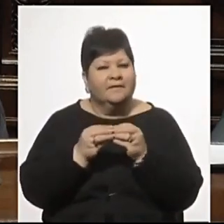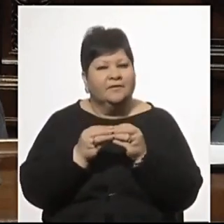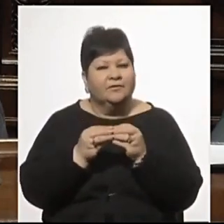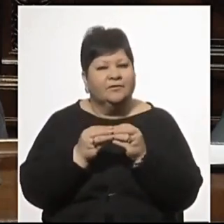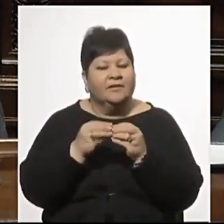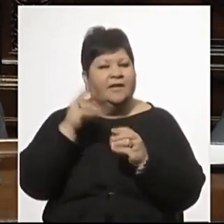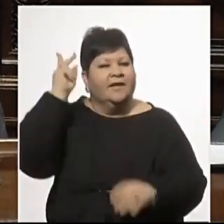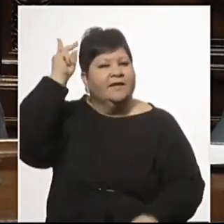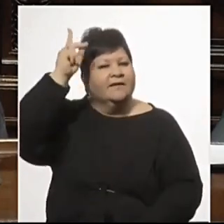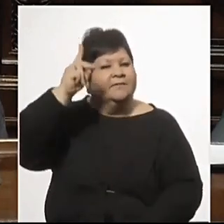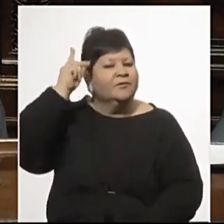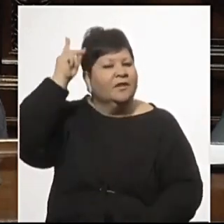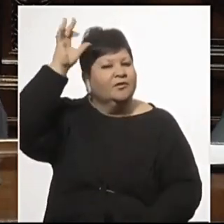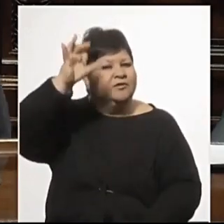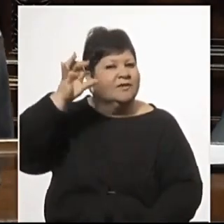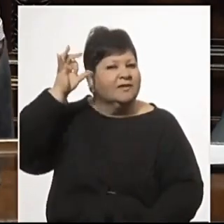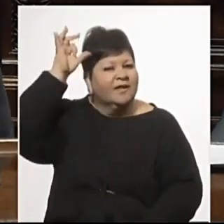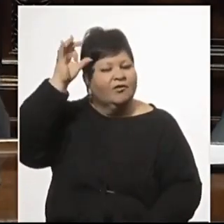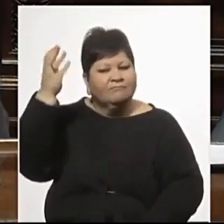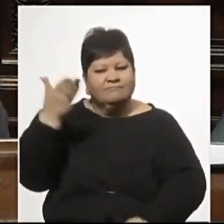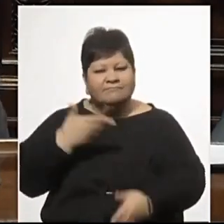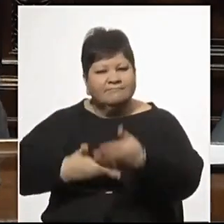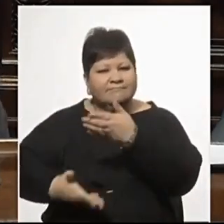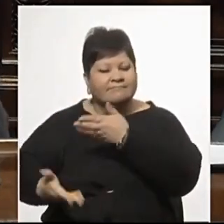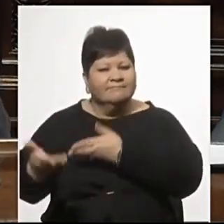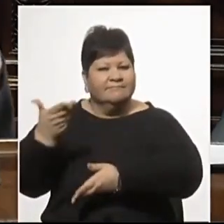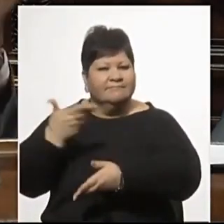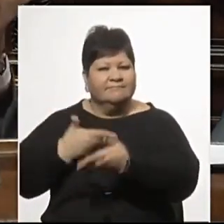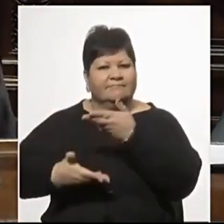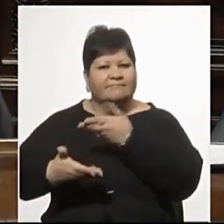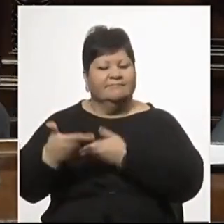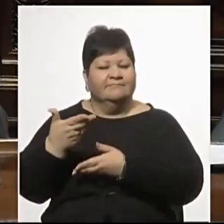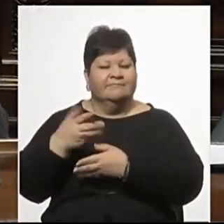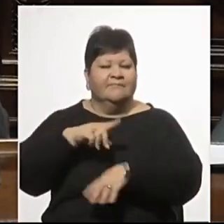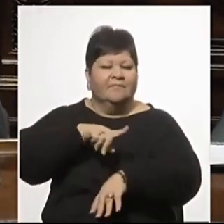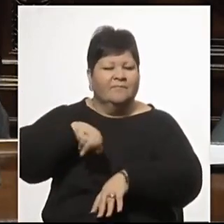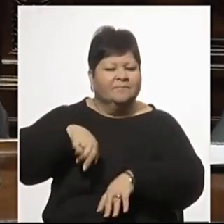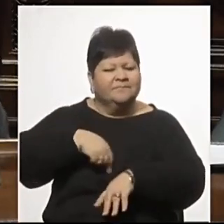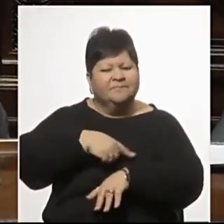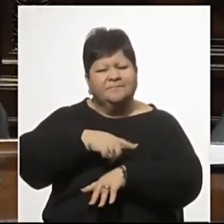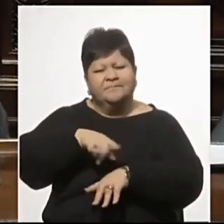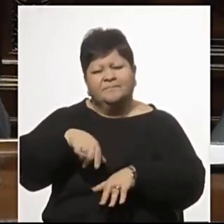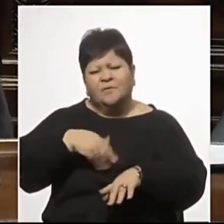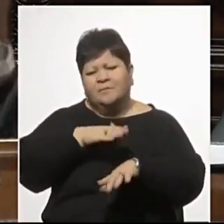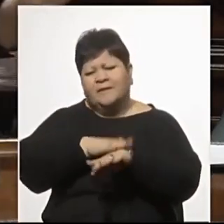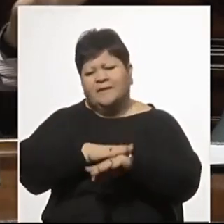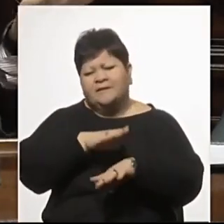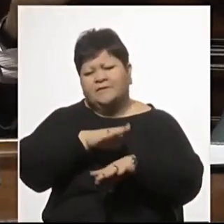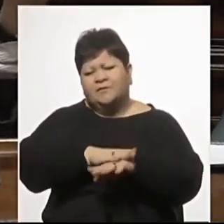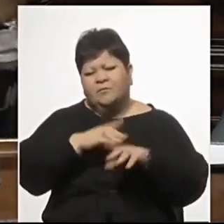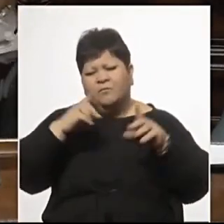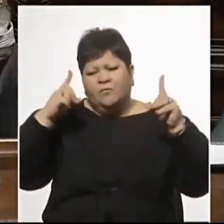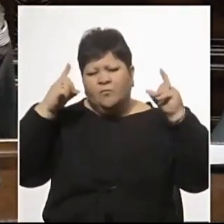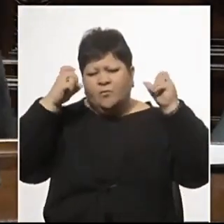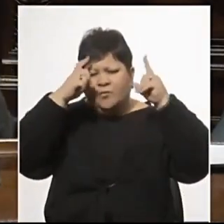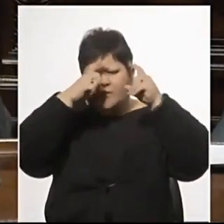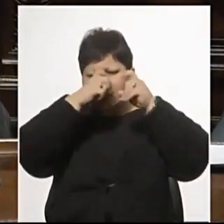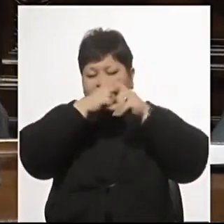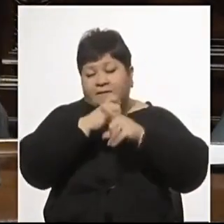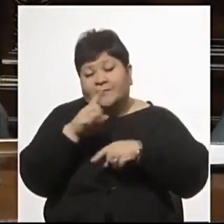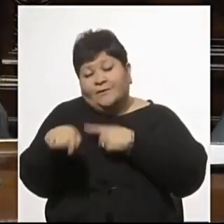diputados y senadores con los que he compartido horas duras y otras hasta